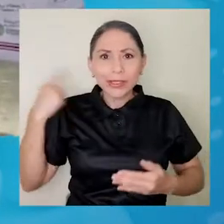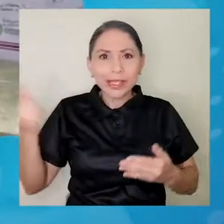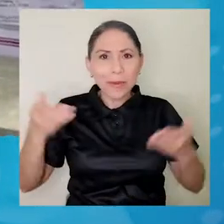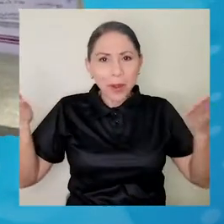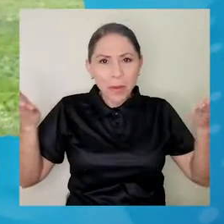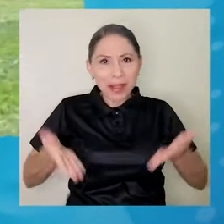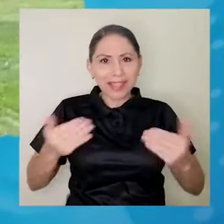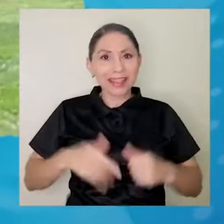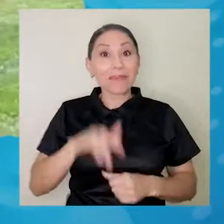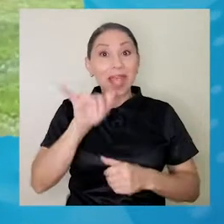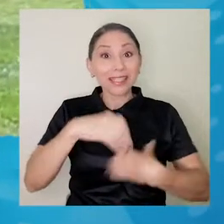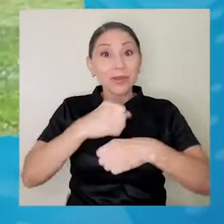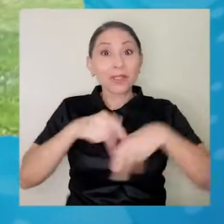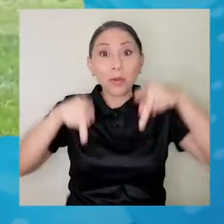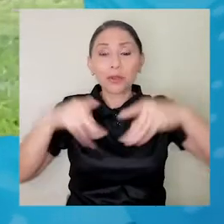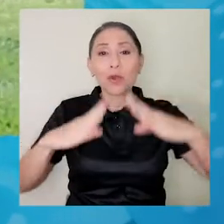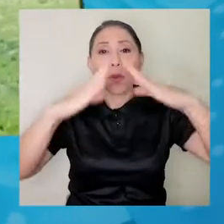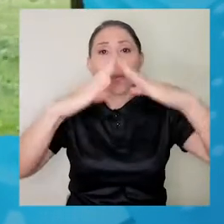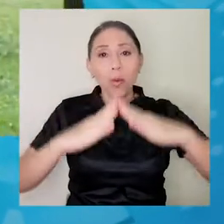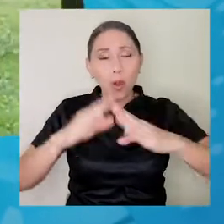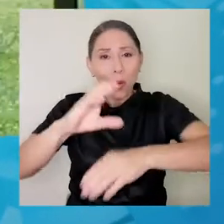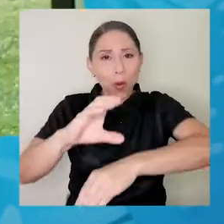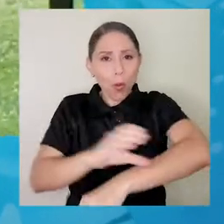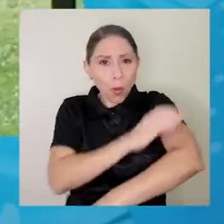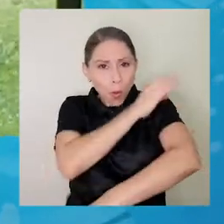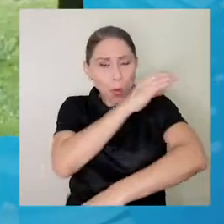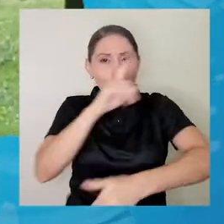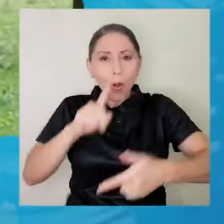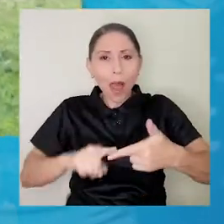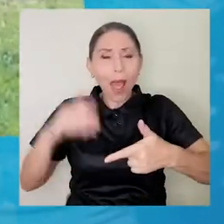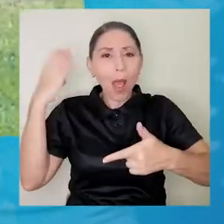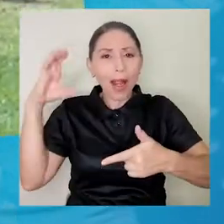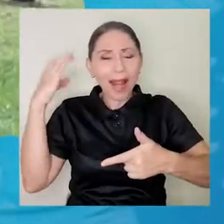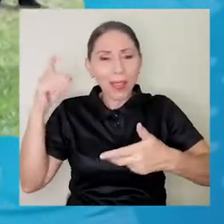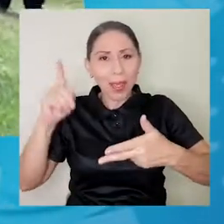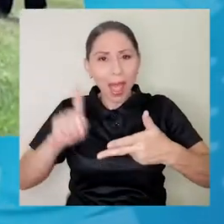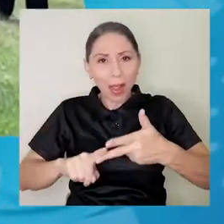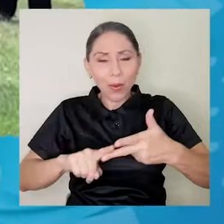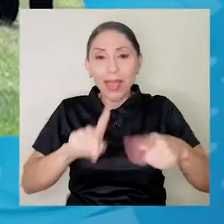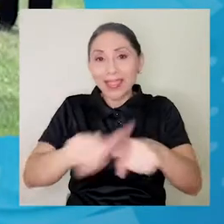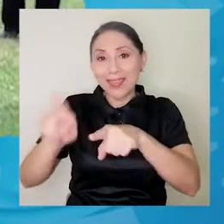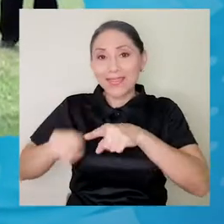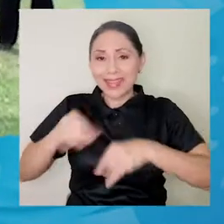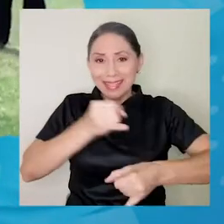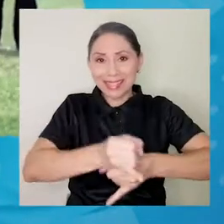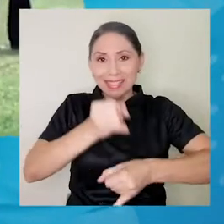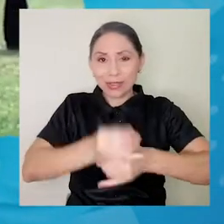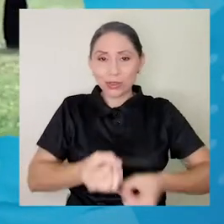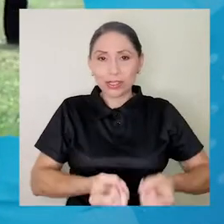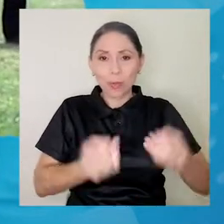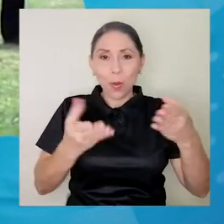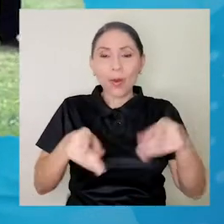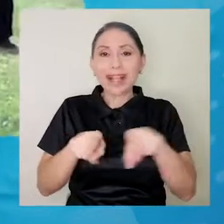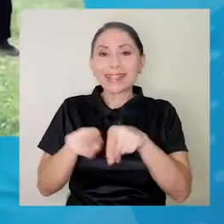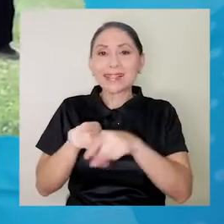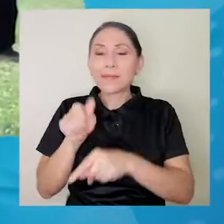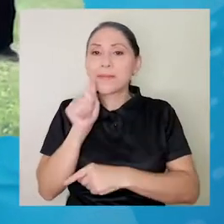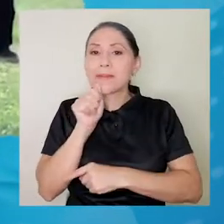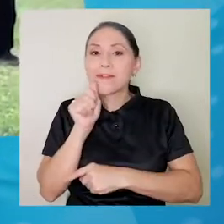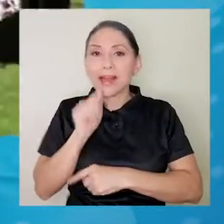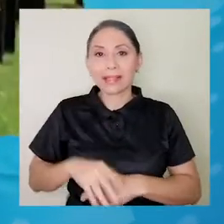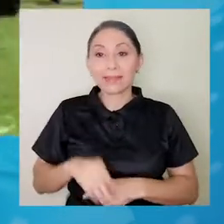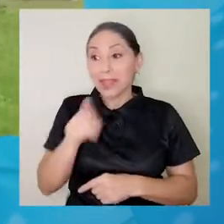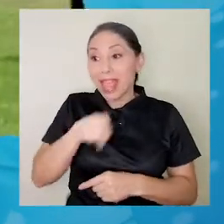presente. Así lo hicieron vecinos de Vázquez de Coronado, de Cartago y diferentes instituciones públicas y